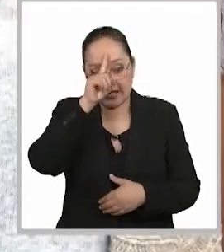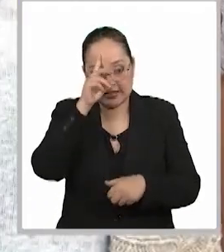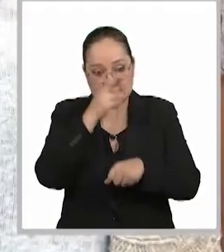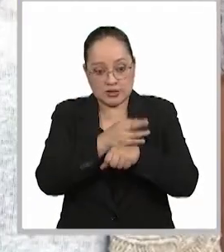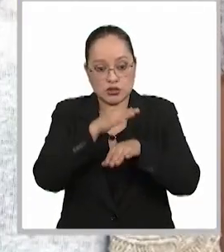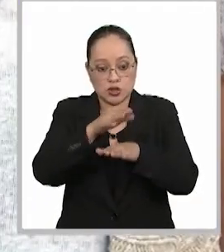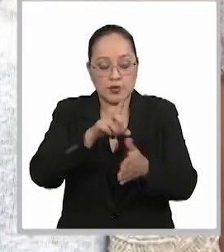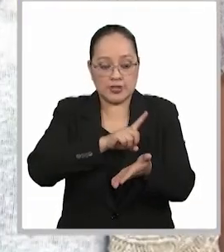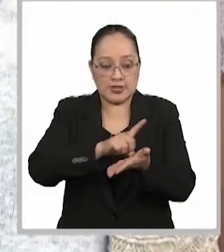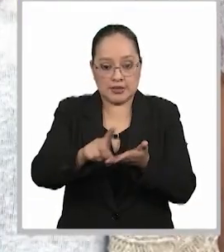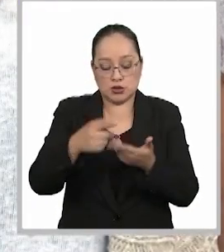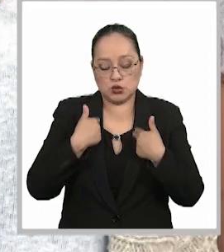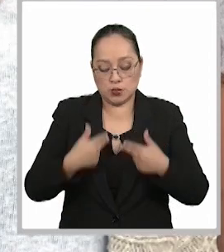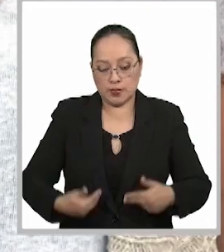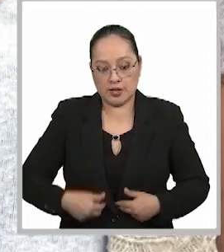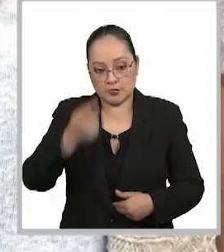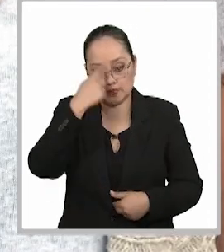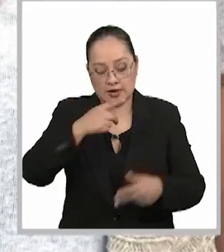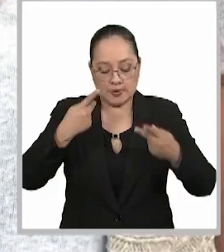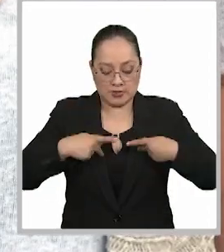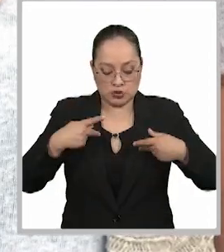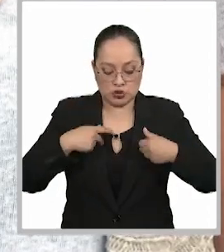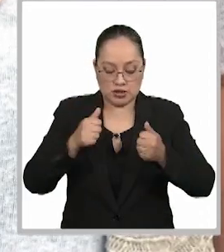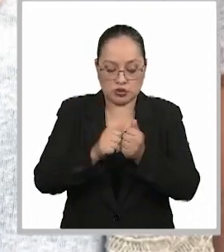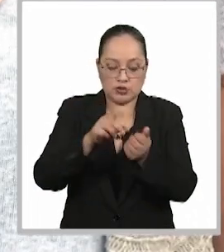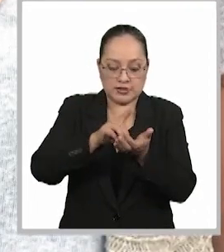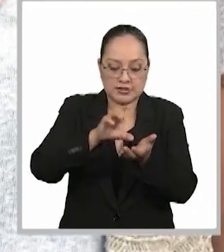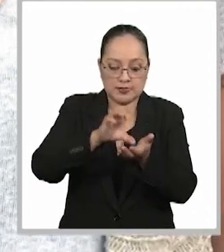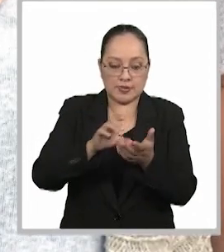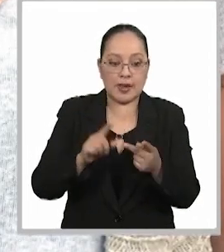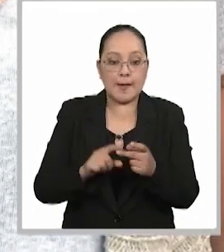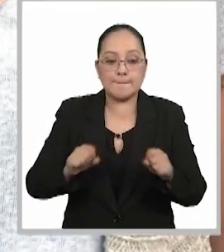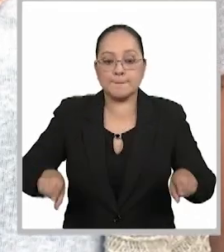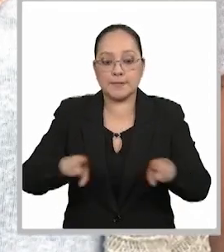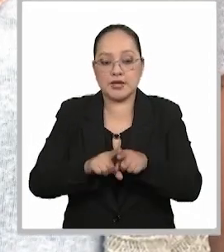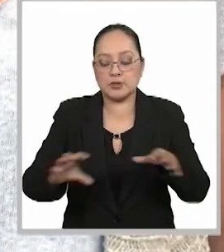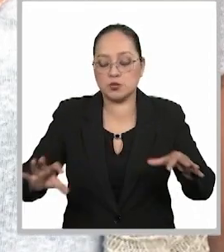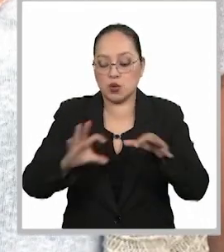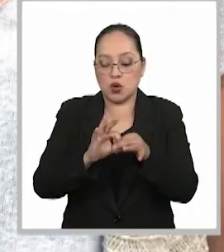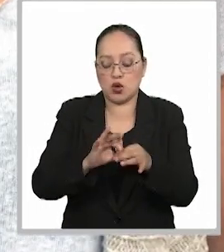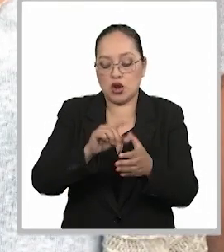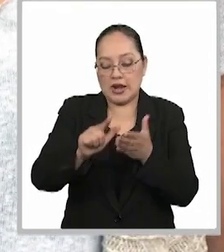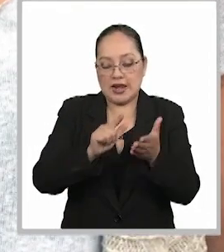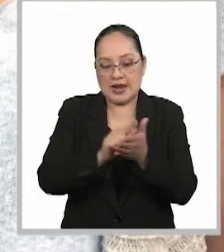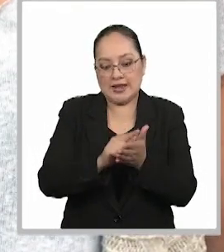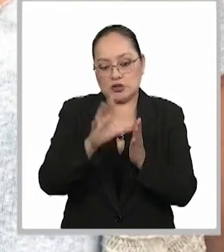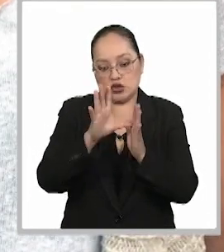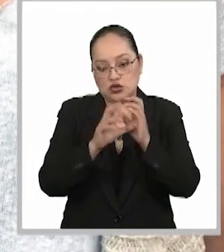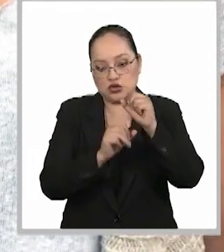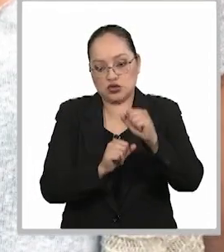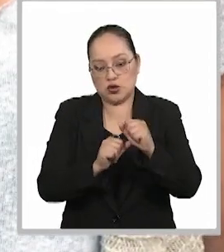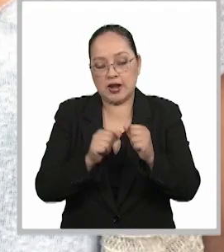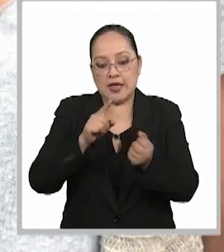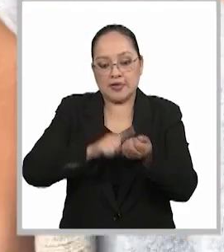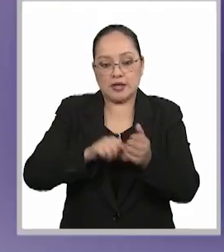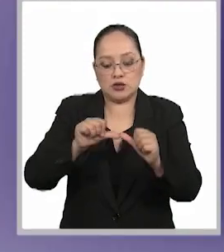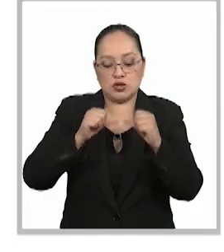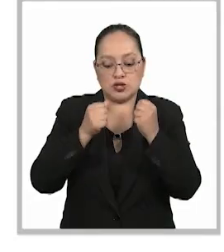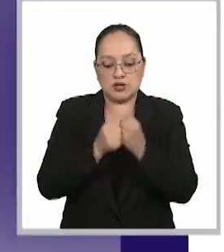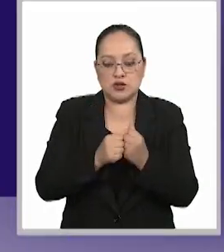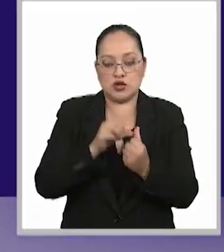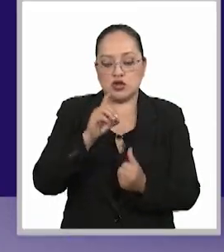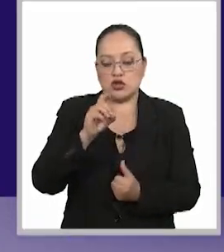Es asesor en materia de Derechos de las Personas con Discapacidad y Derecho Constitucional en Documenta, Asociación Civil.